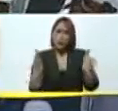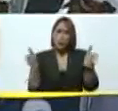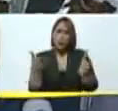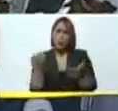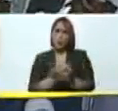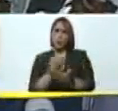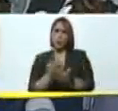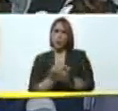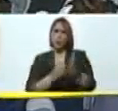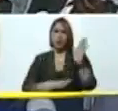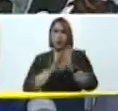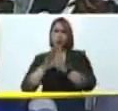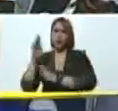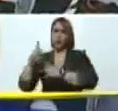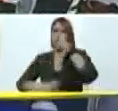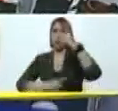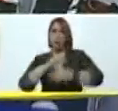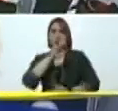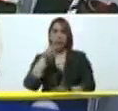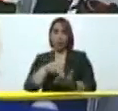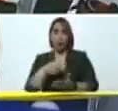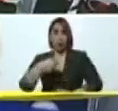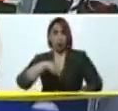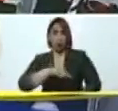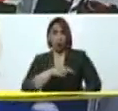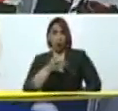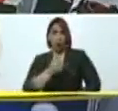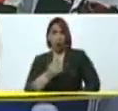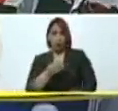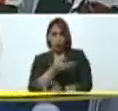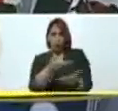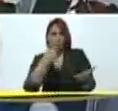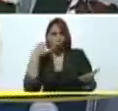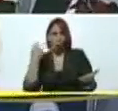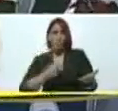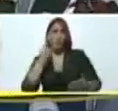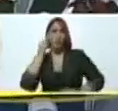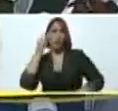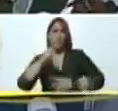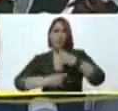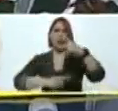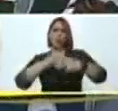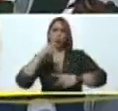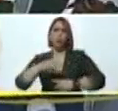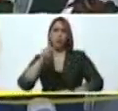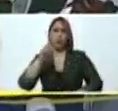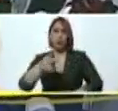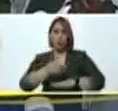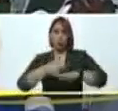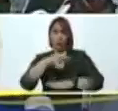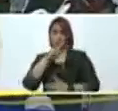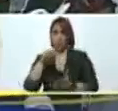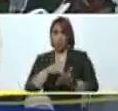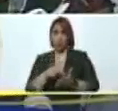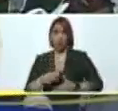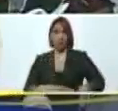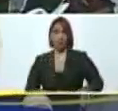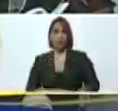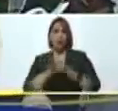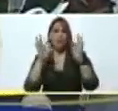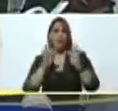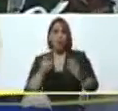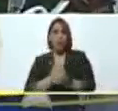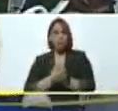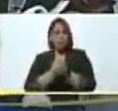economía productiva nacional. Y aquí están nuestros hombres y mujeres produciendo y desde el gobierno nacional, de manera